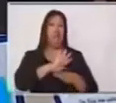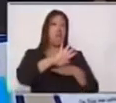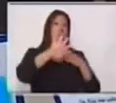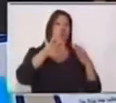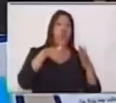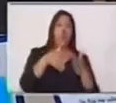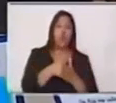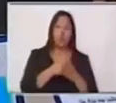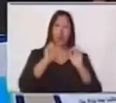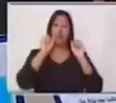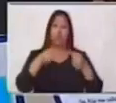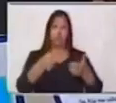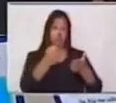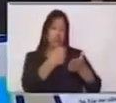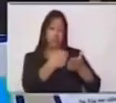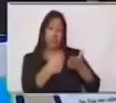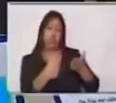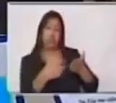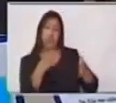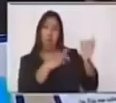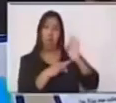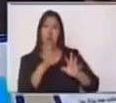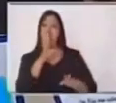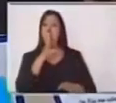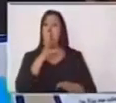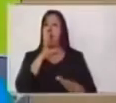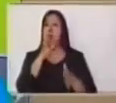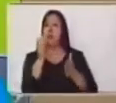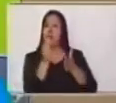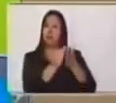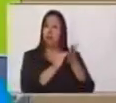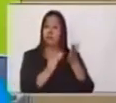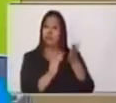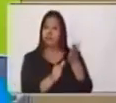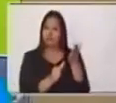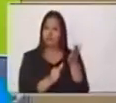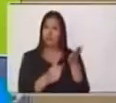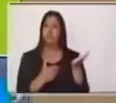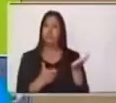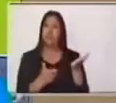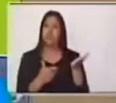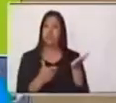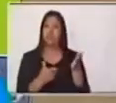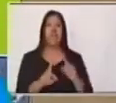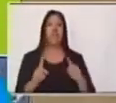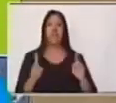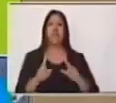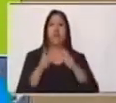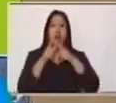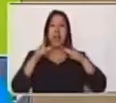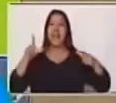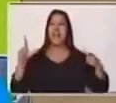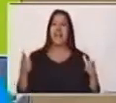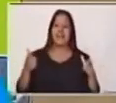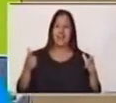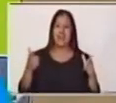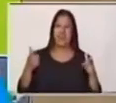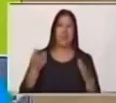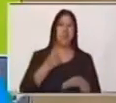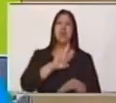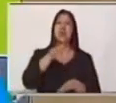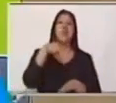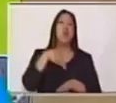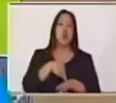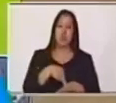hablado de manera artística y estética. Contrario al lenguaje ordinario, que no tiene